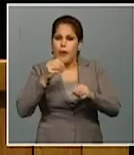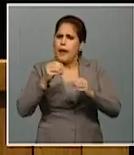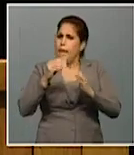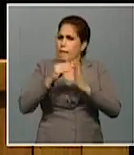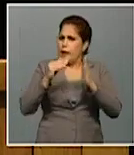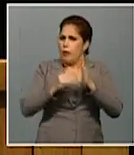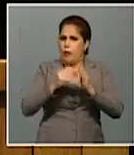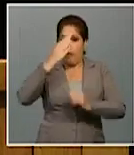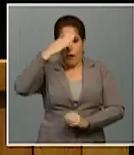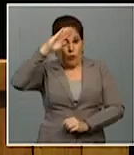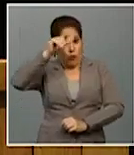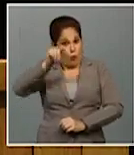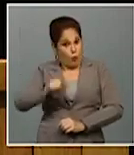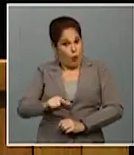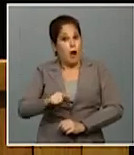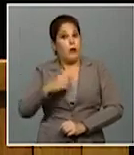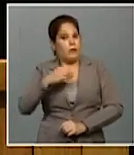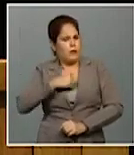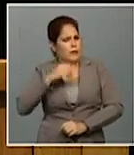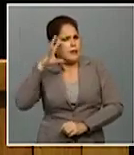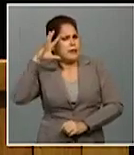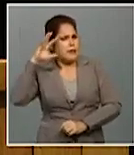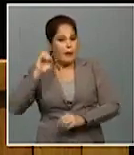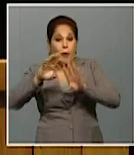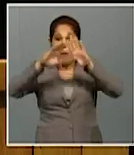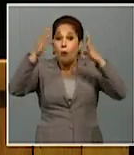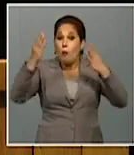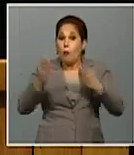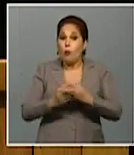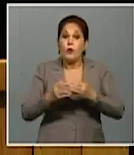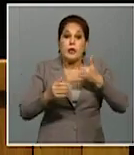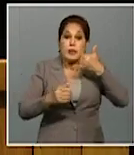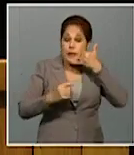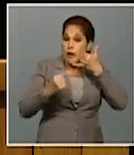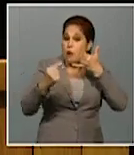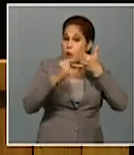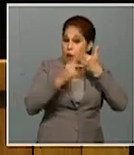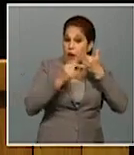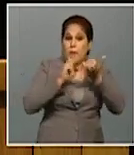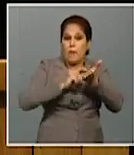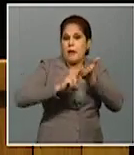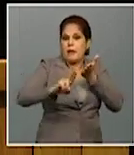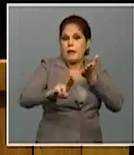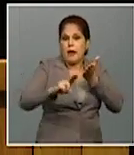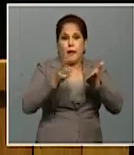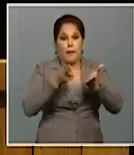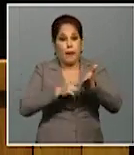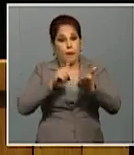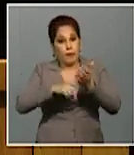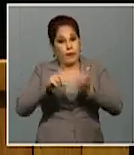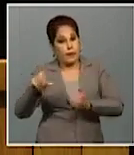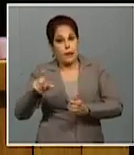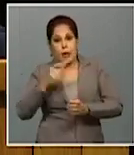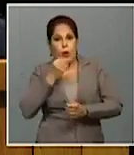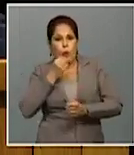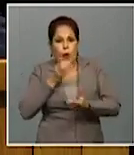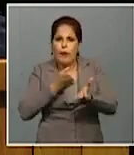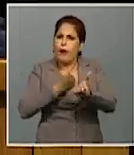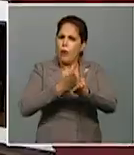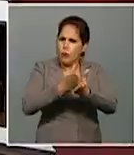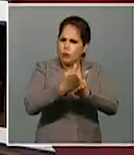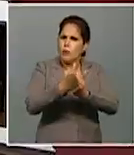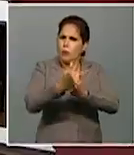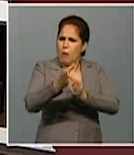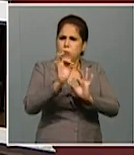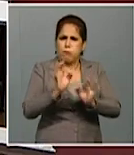de cubanos llevar determinada percepción del mundo en un celular, nuestros mensajes a la militancia no pueden seguir la lenta